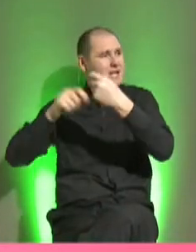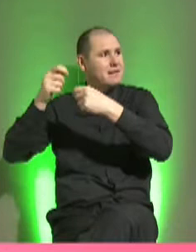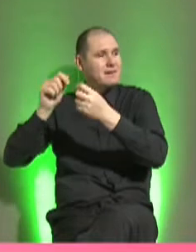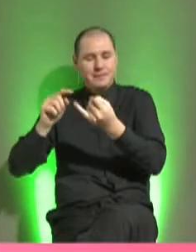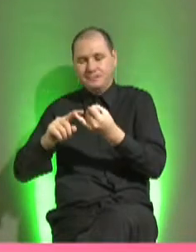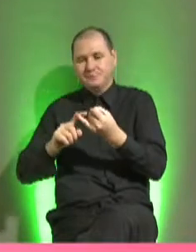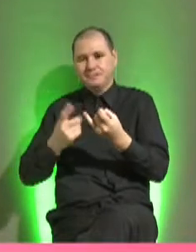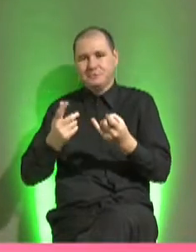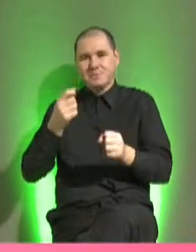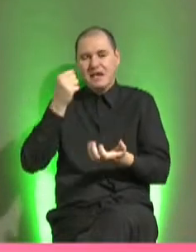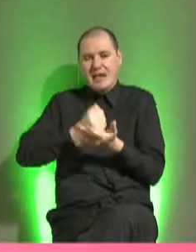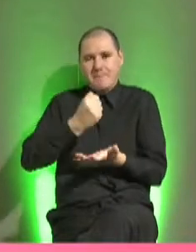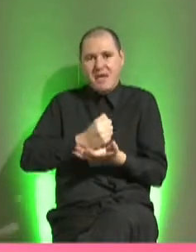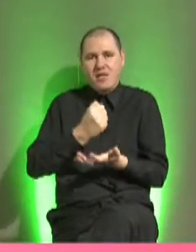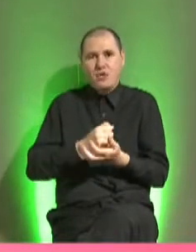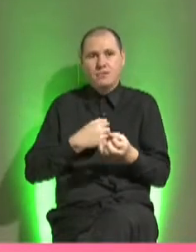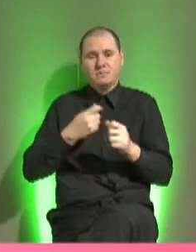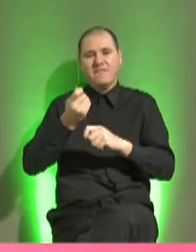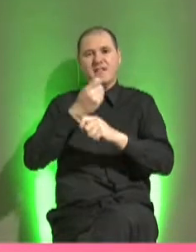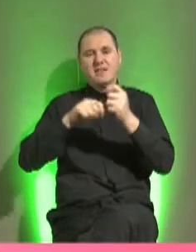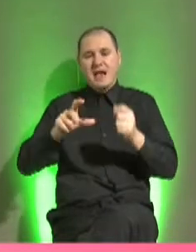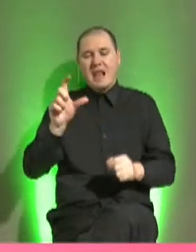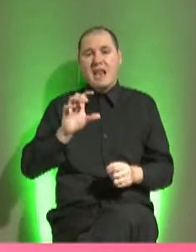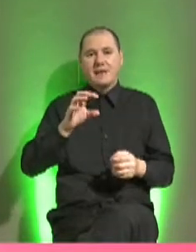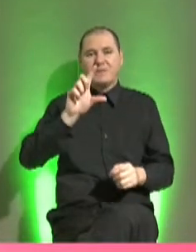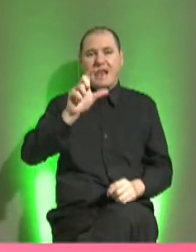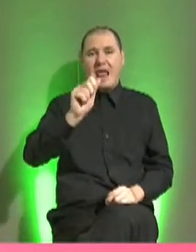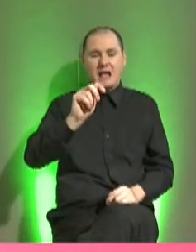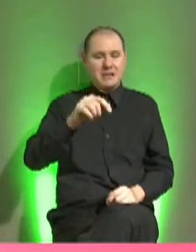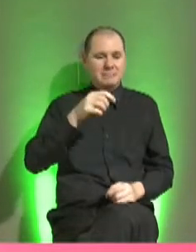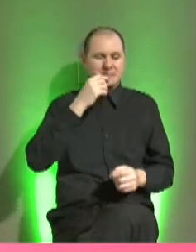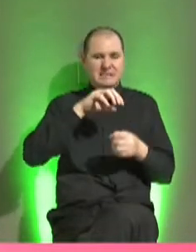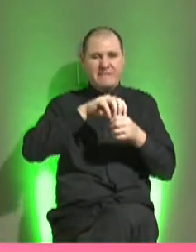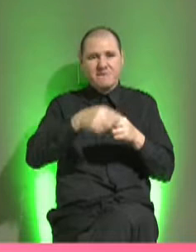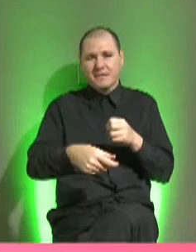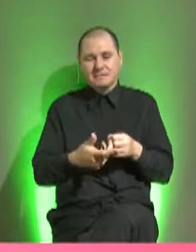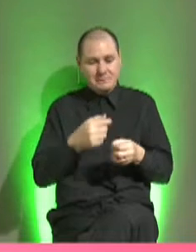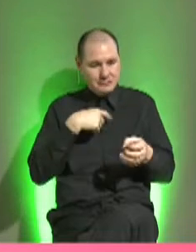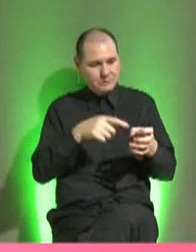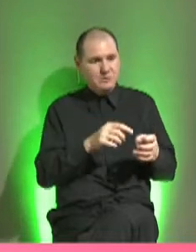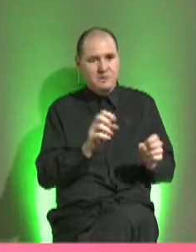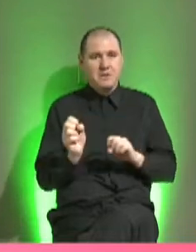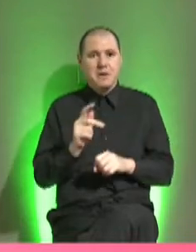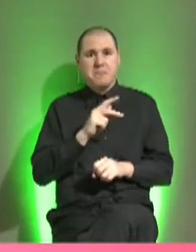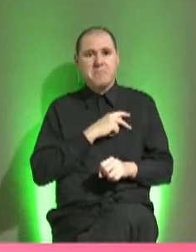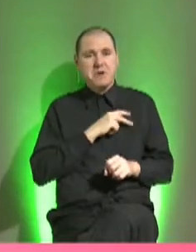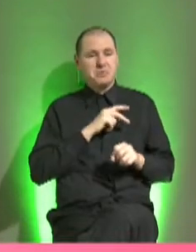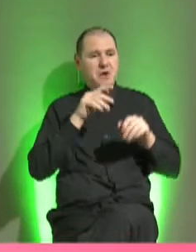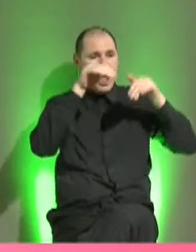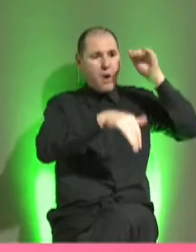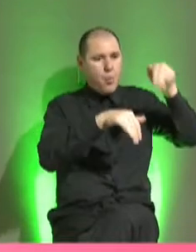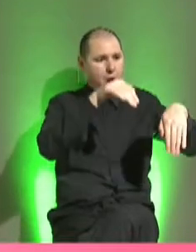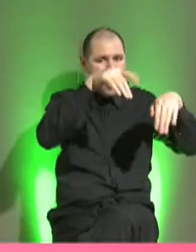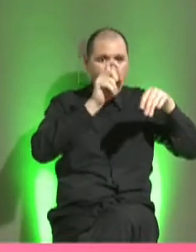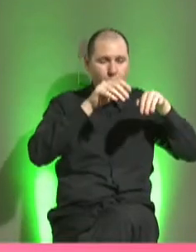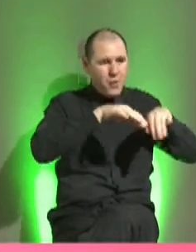vendiendo remedio yuyo, vendía la tita porque cerca de casa había un balneario, entonces yo los domingos me iba a la roya y a